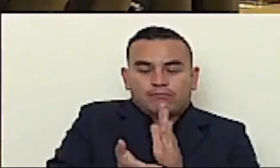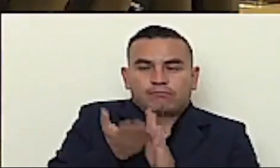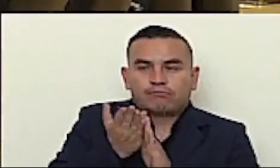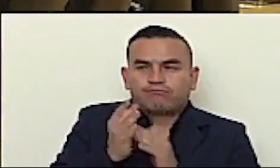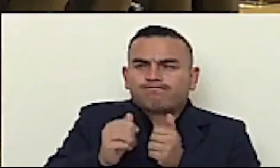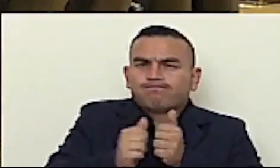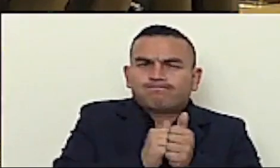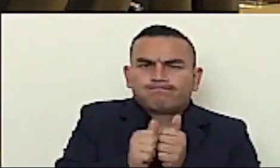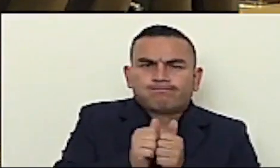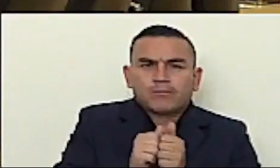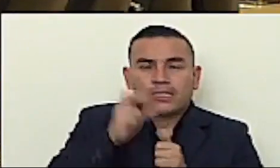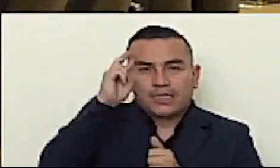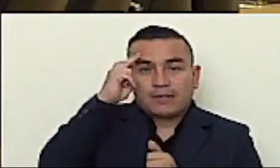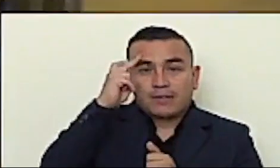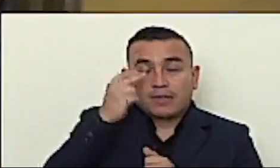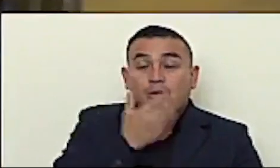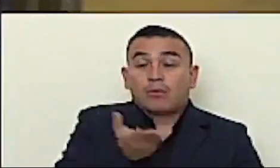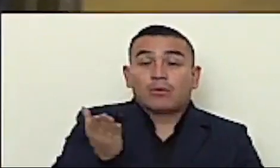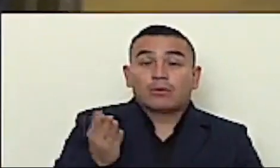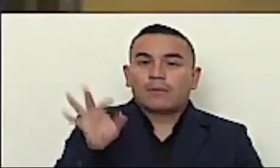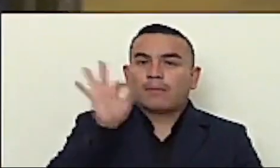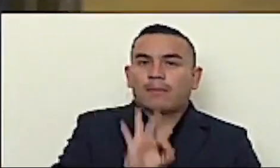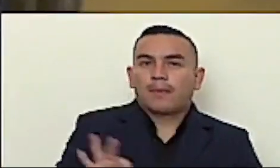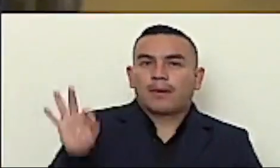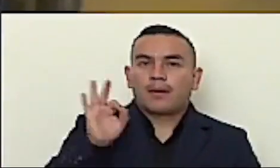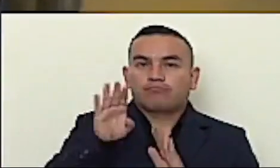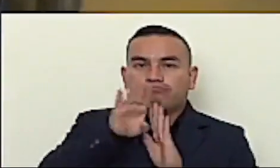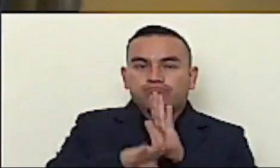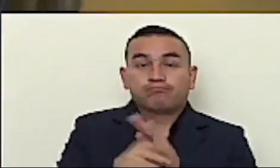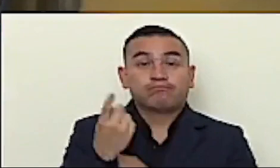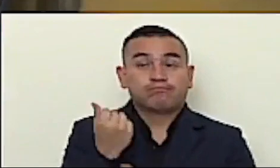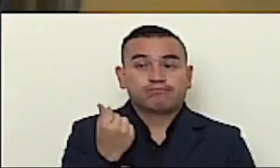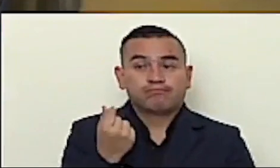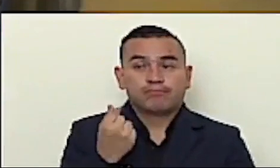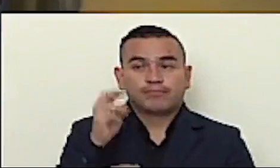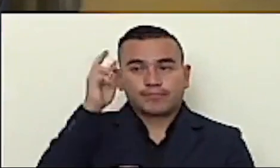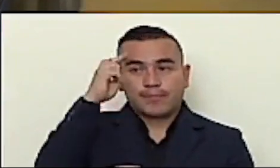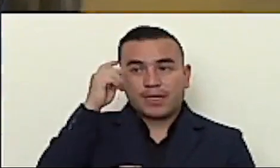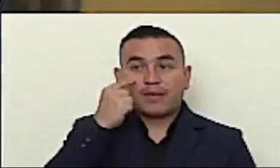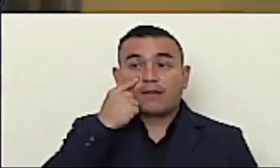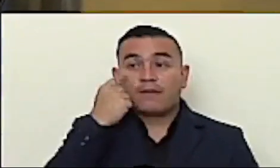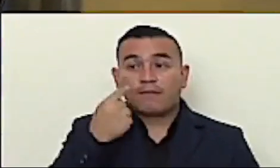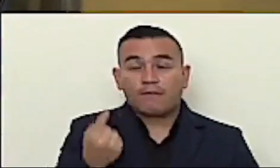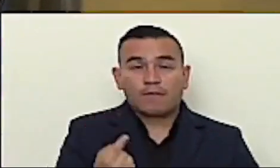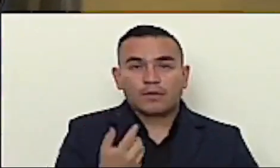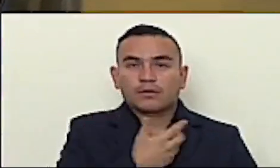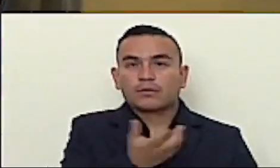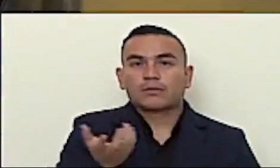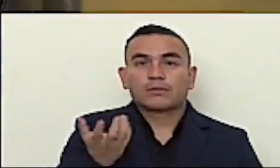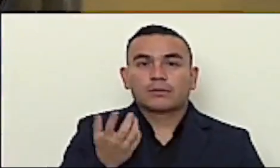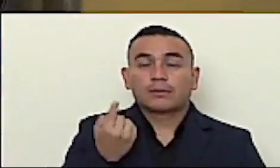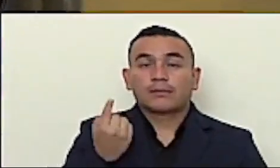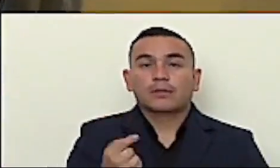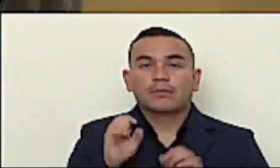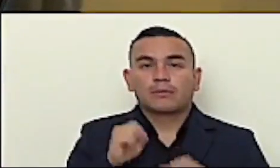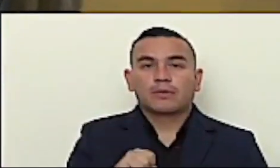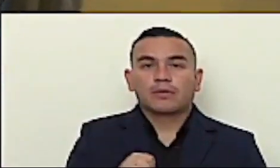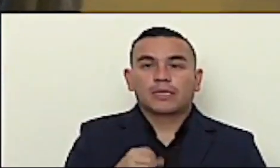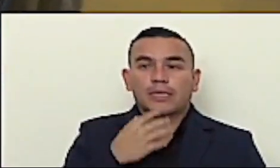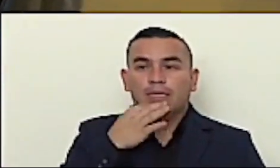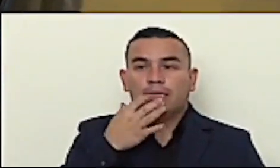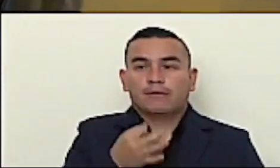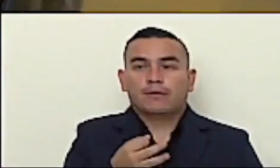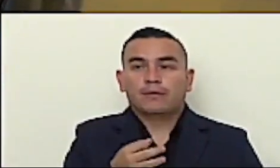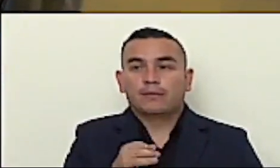la competencia ampliando la oferta de productos y por ende reduciendo el precio aún más y también dando más gama de oferta para el consumidor, que a la gente también le gusta